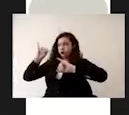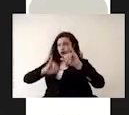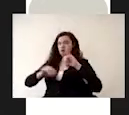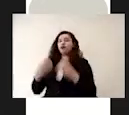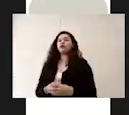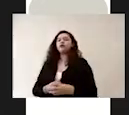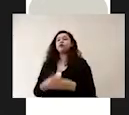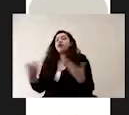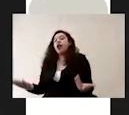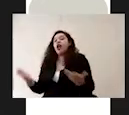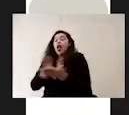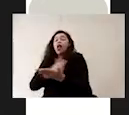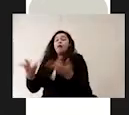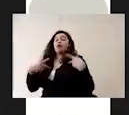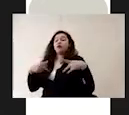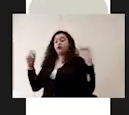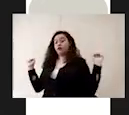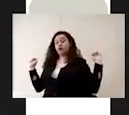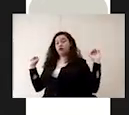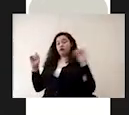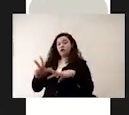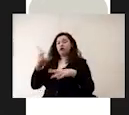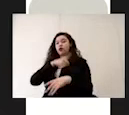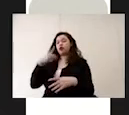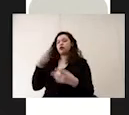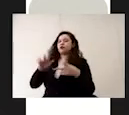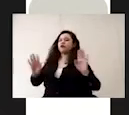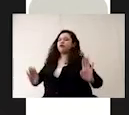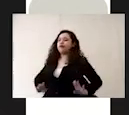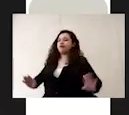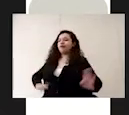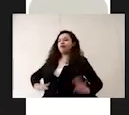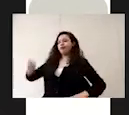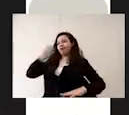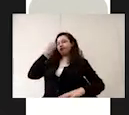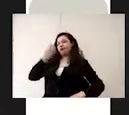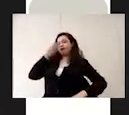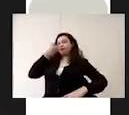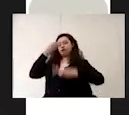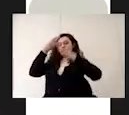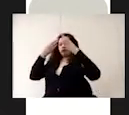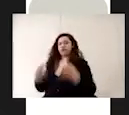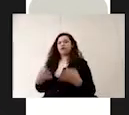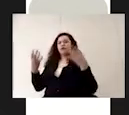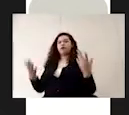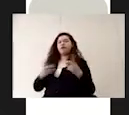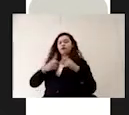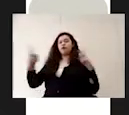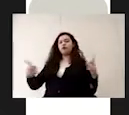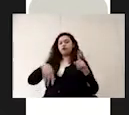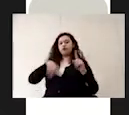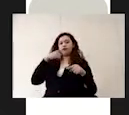además la asistencia de los alumnos deberá atender las condiciones de las escuelas de tal manera que se cumpla la sana distancia